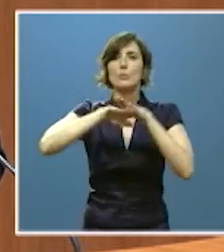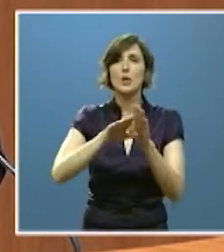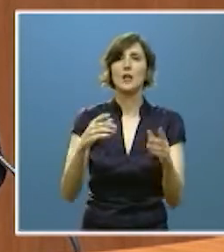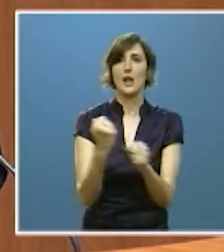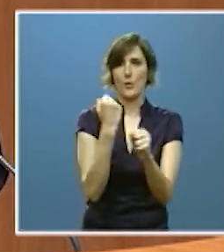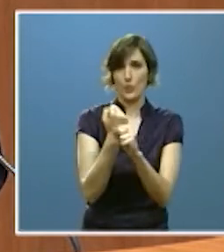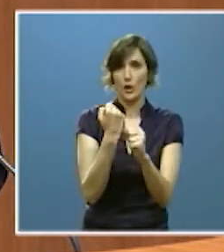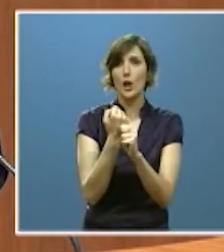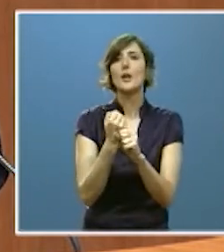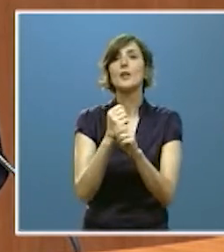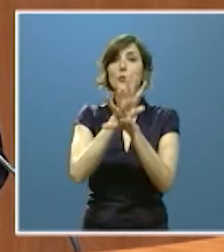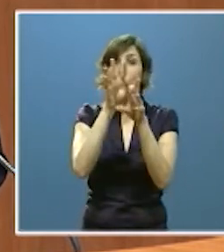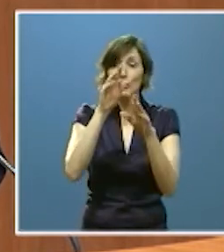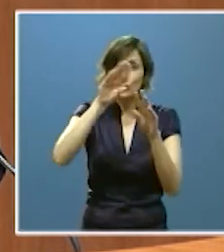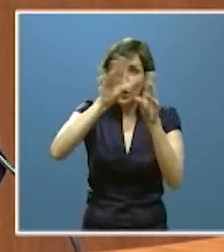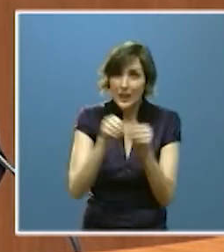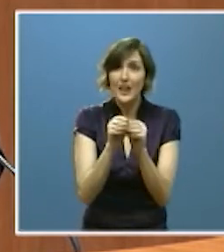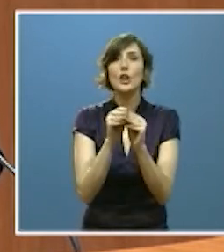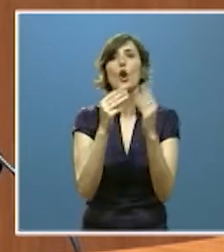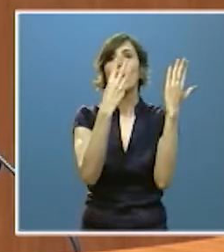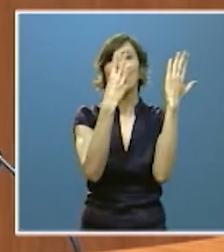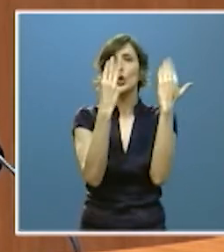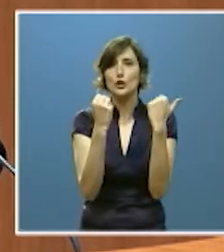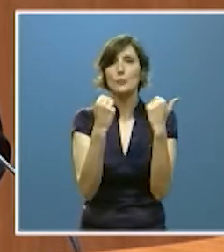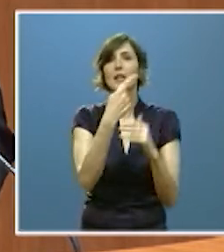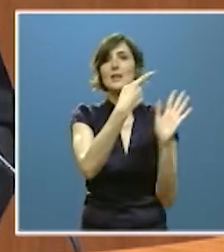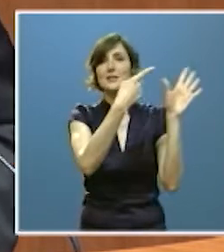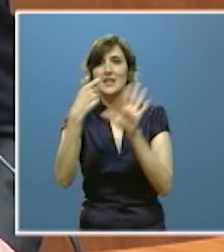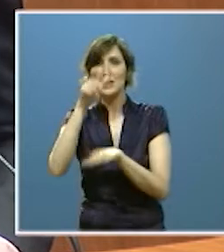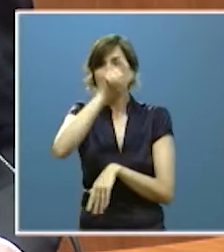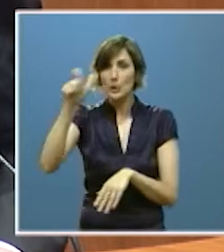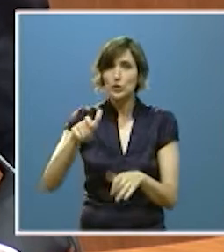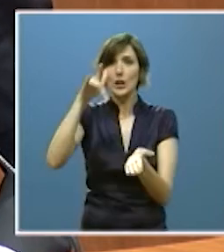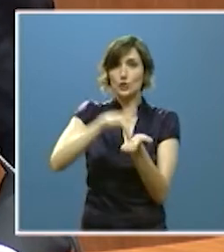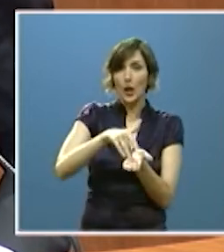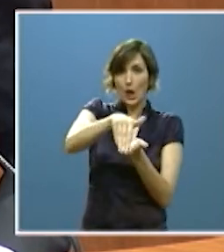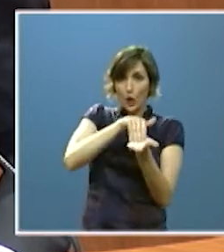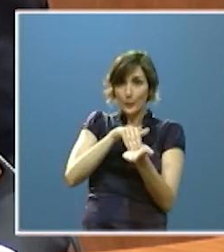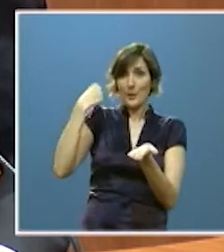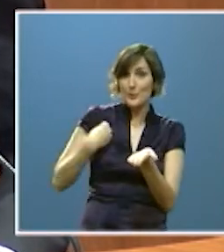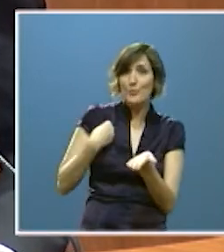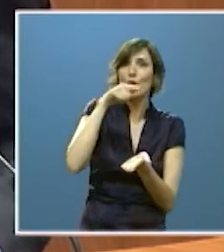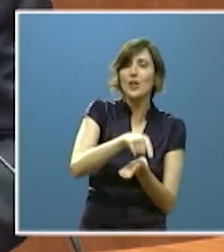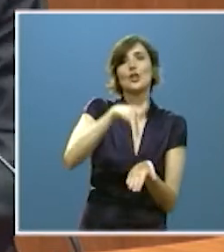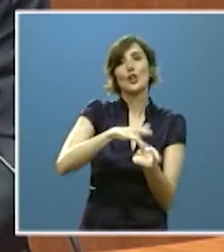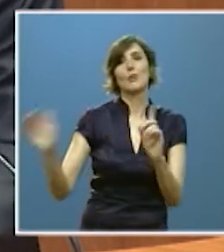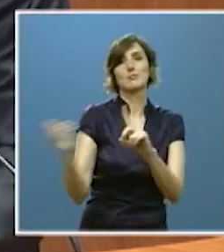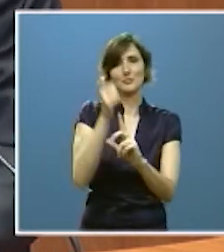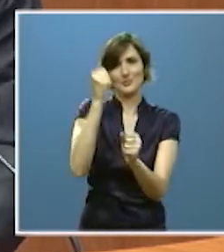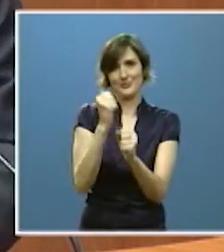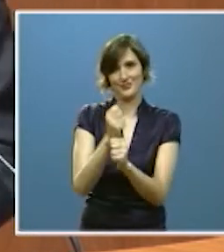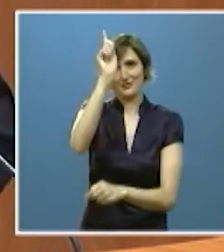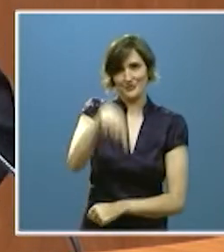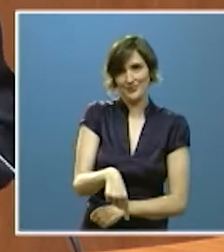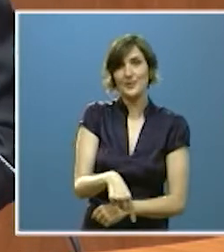8.600 perceptores de esta renta encontraron trabajo en los últimos tres años con la ley